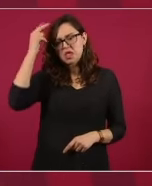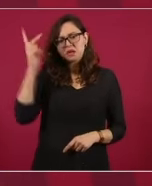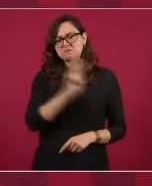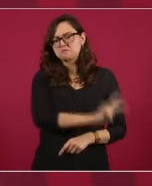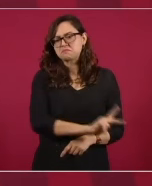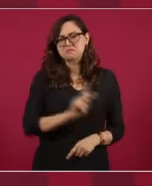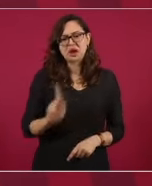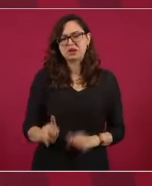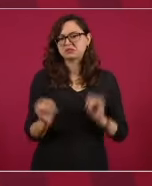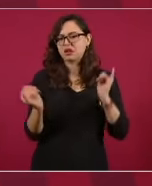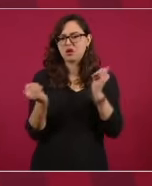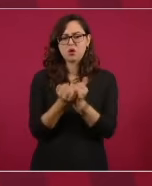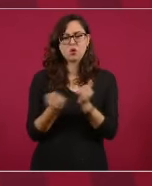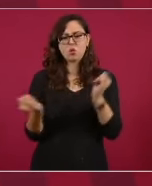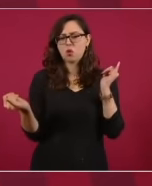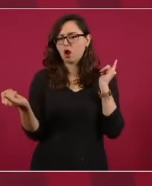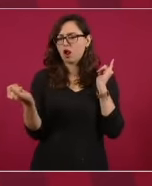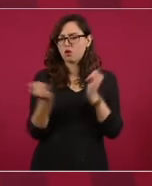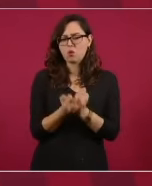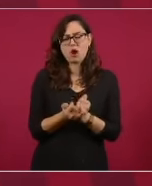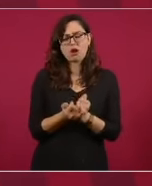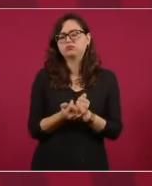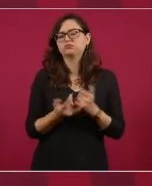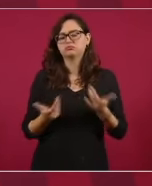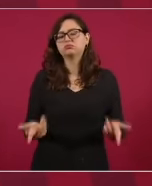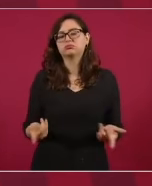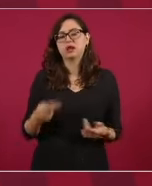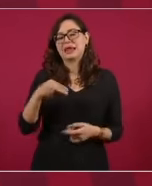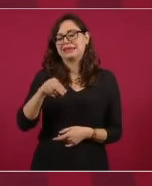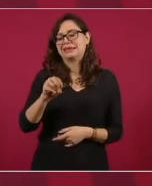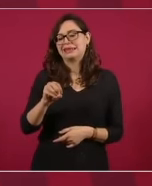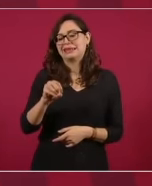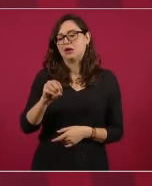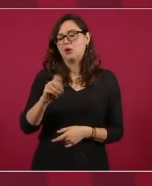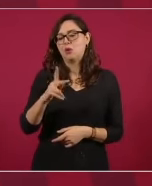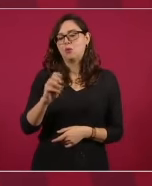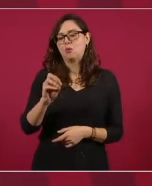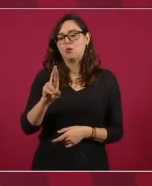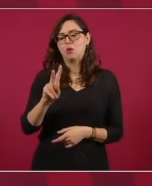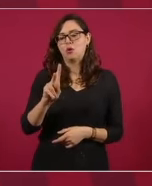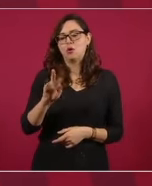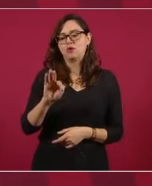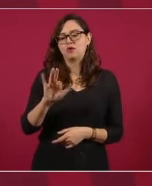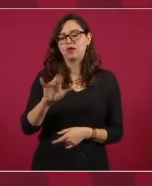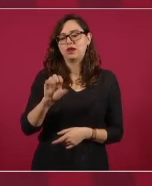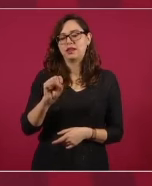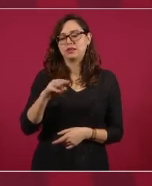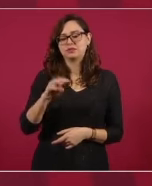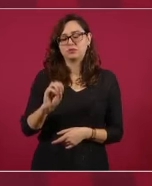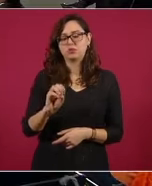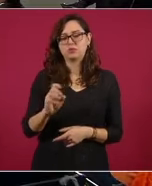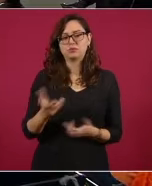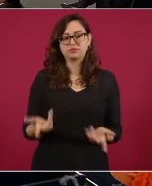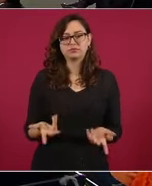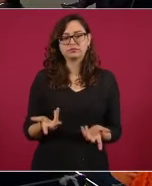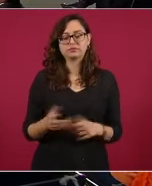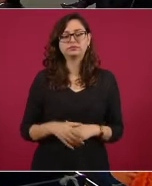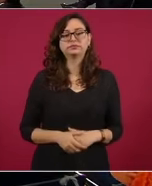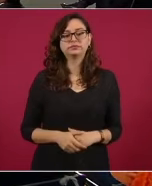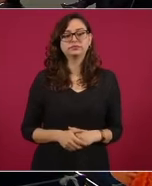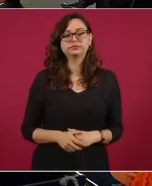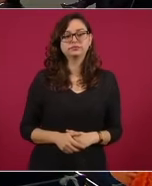porque fue lo que sucedió en la época de Porfirio Díaz. Esta isla está aquí